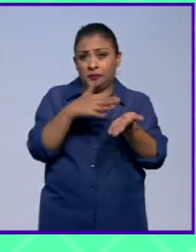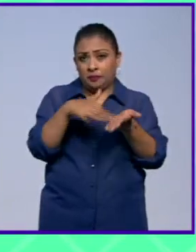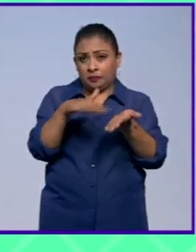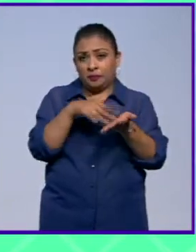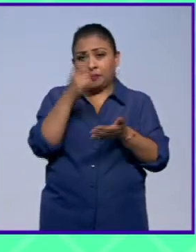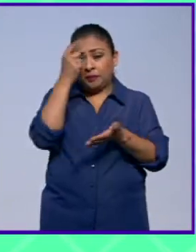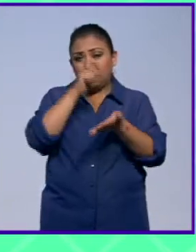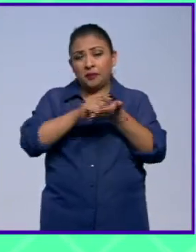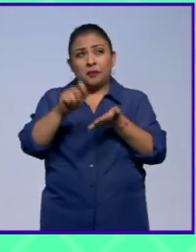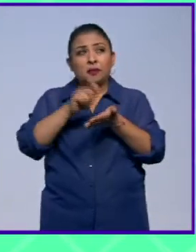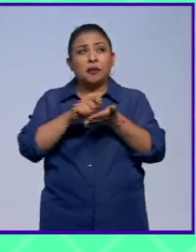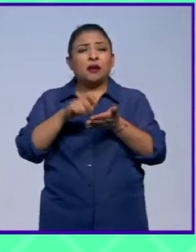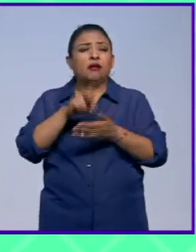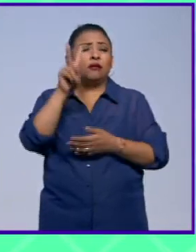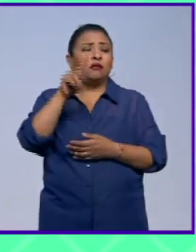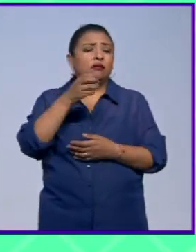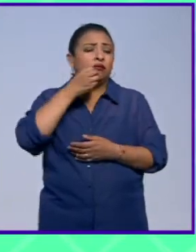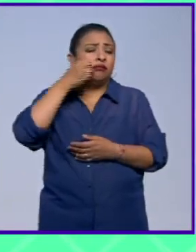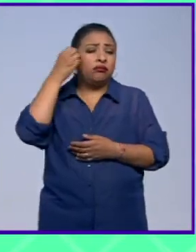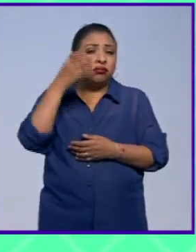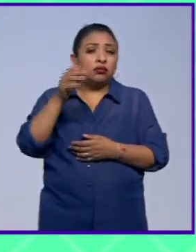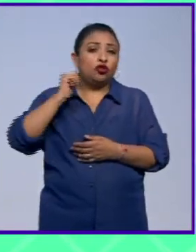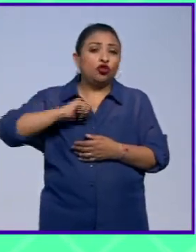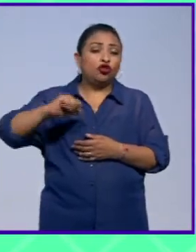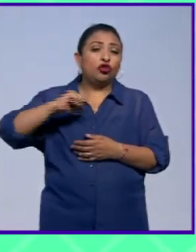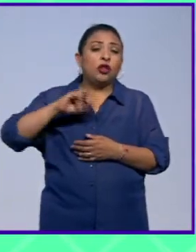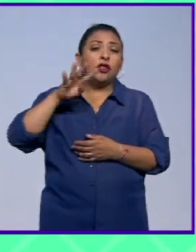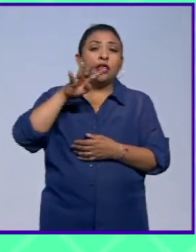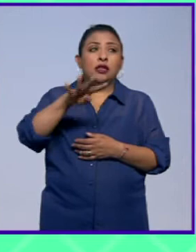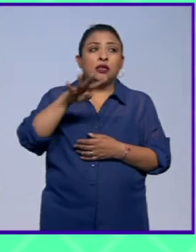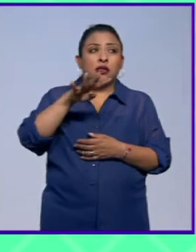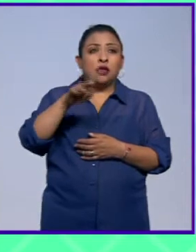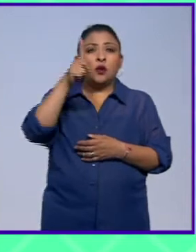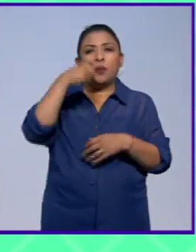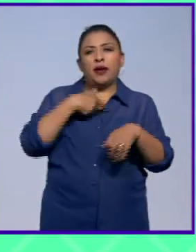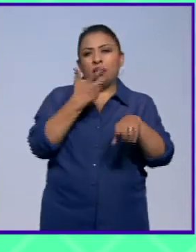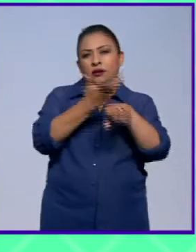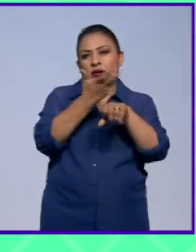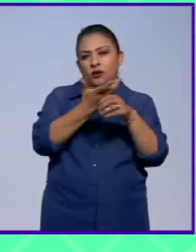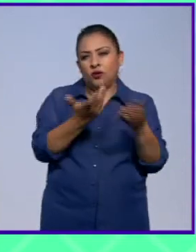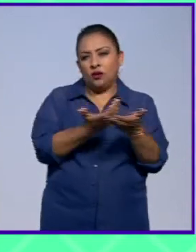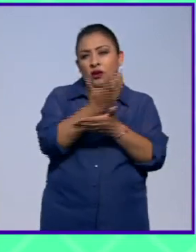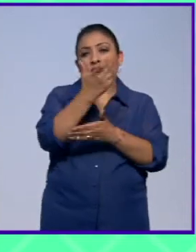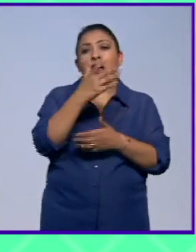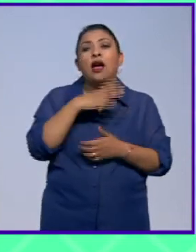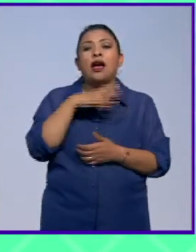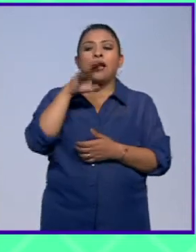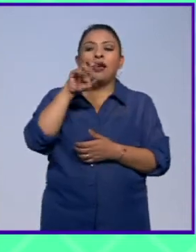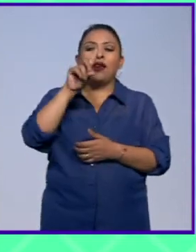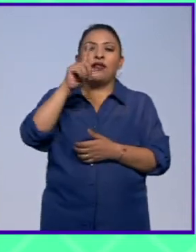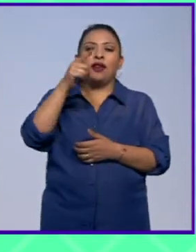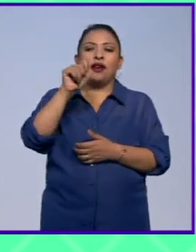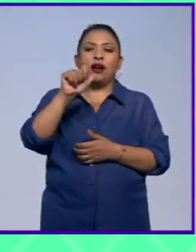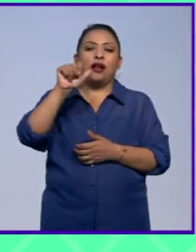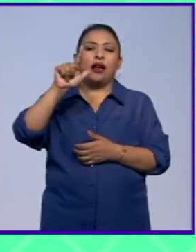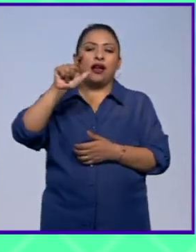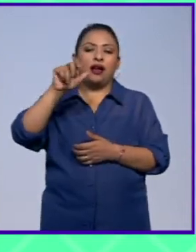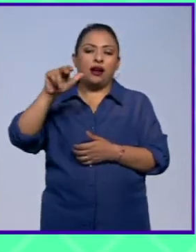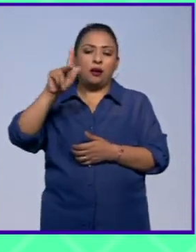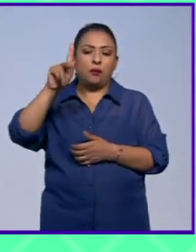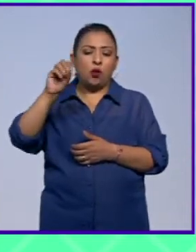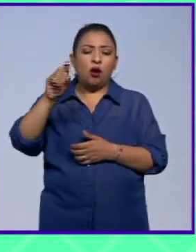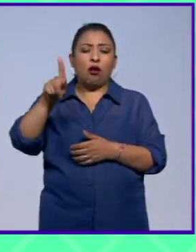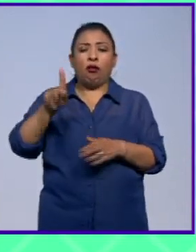escritor extraordinario del siglo XIX norteamericano que es Allan Poe que tiene un cuento muy